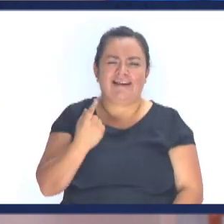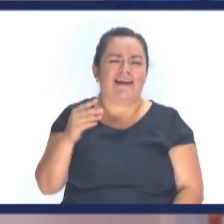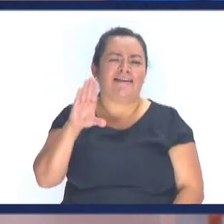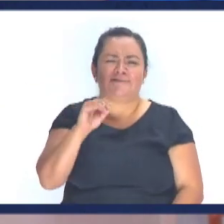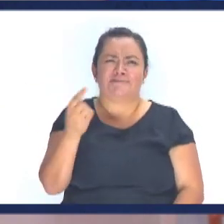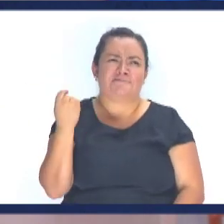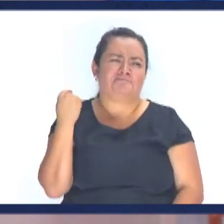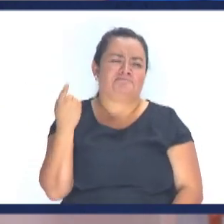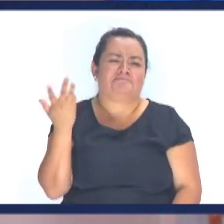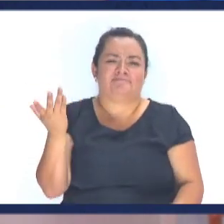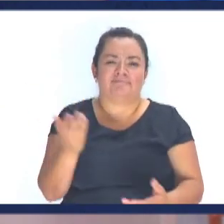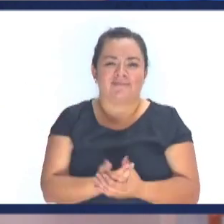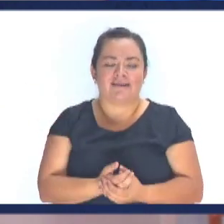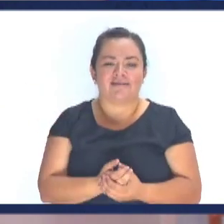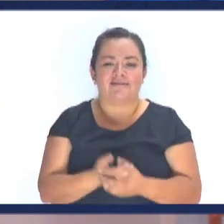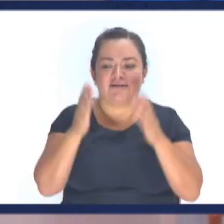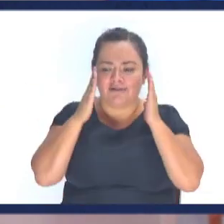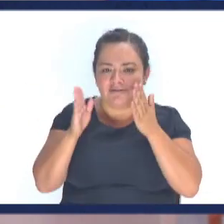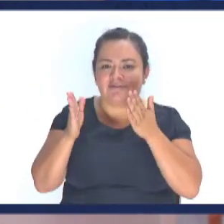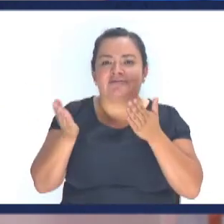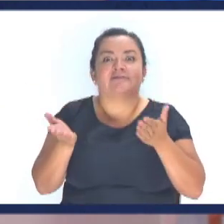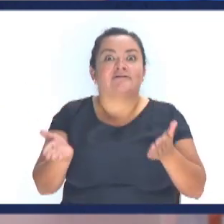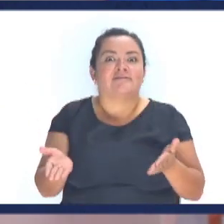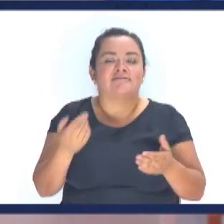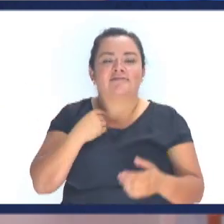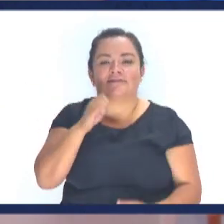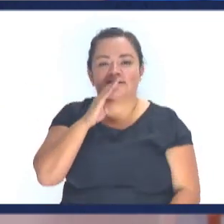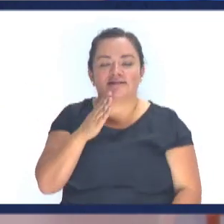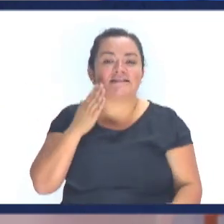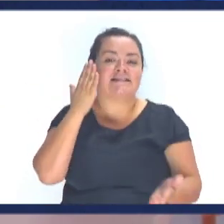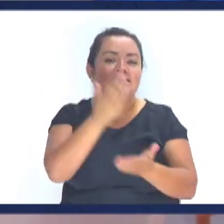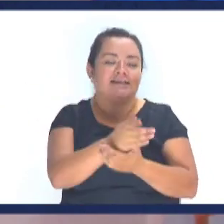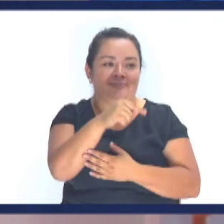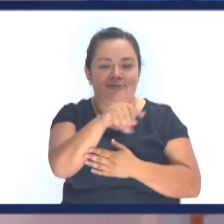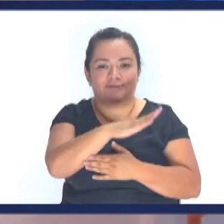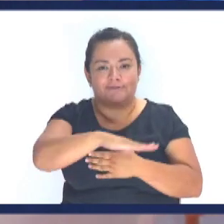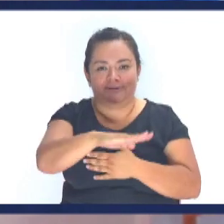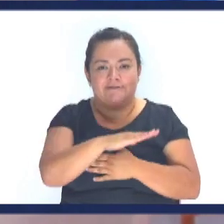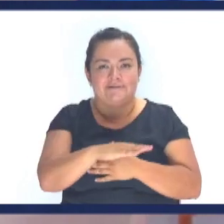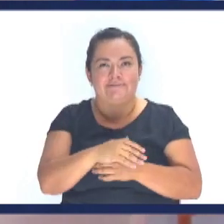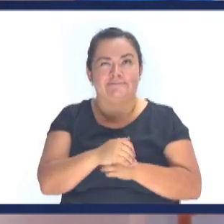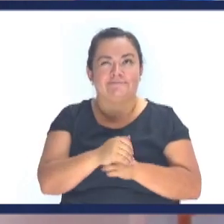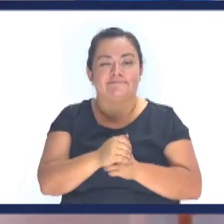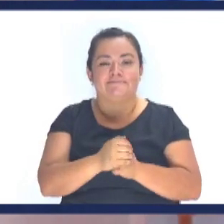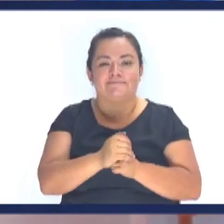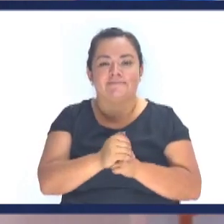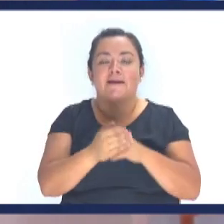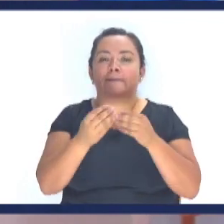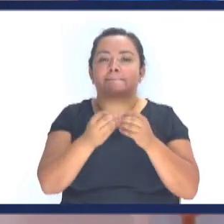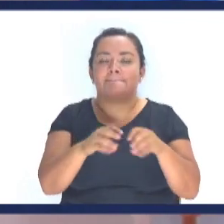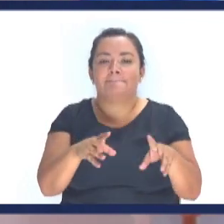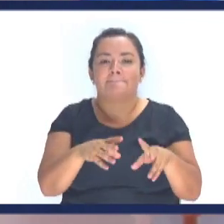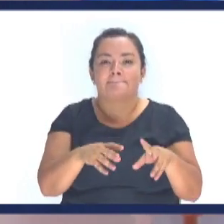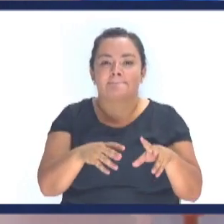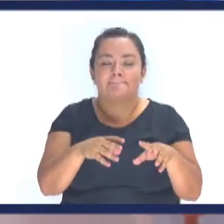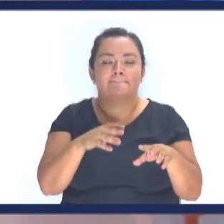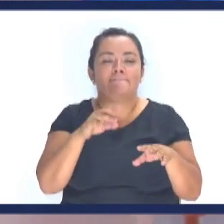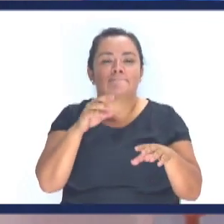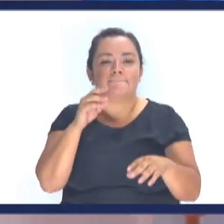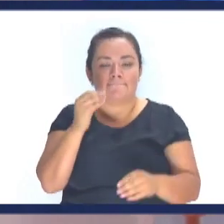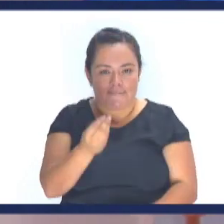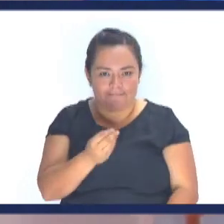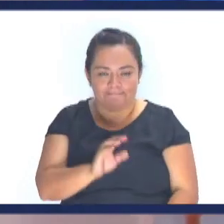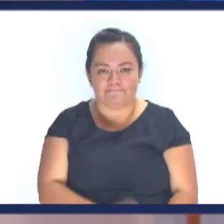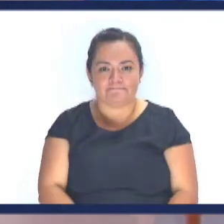hermano Pero ¿Por qué le digo esto? Porque cuando llegamos allá A este lugar Estoy hablando de perderle El miedo Pero ganar el